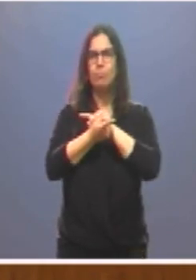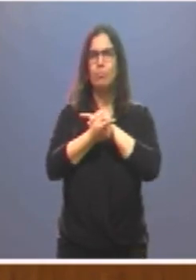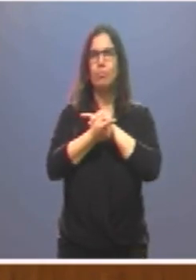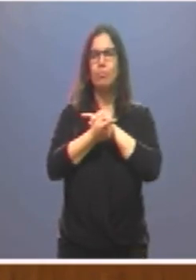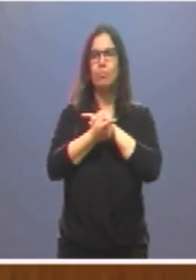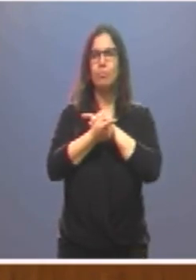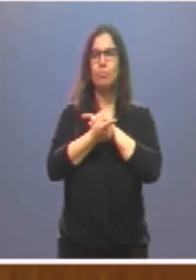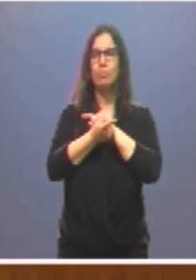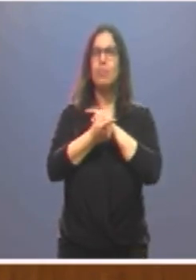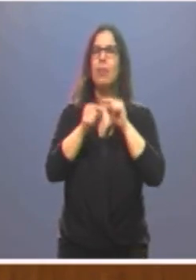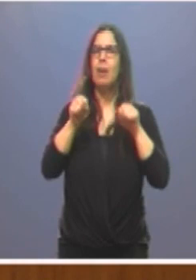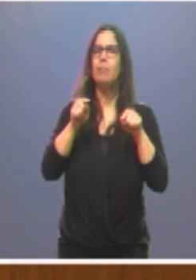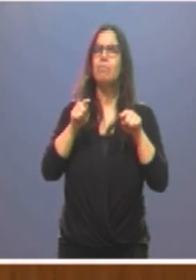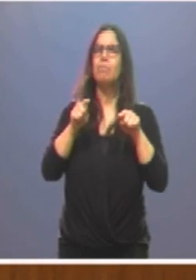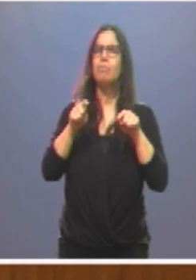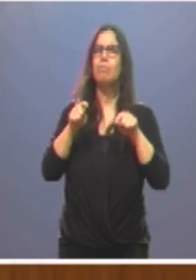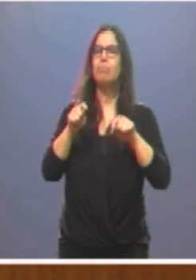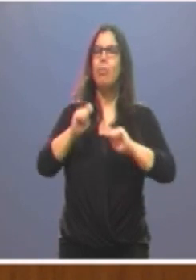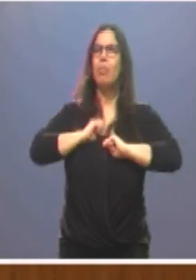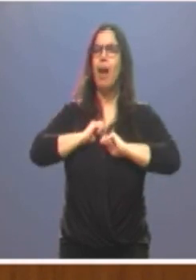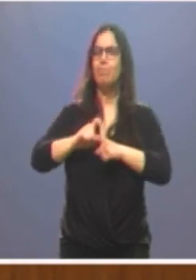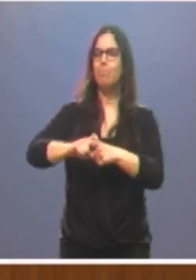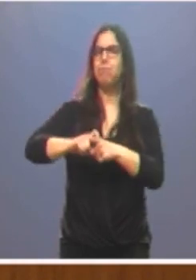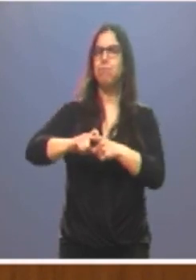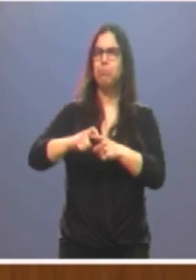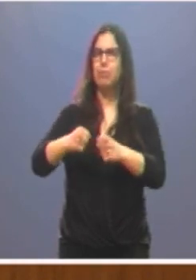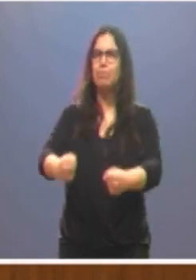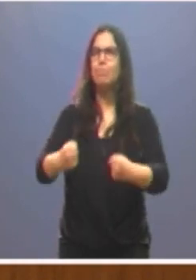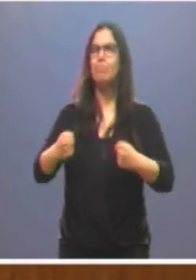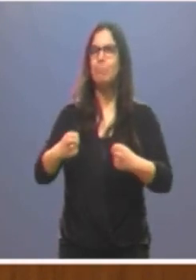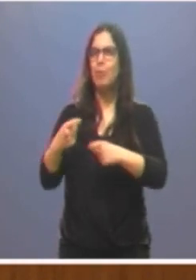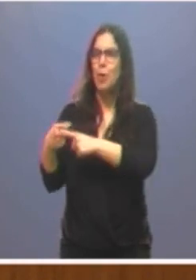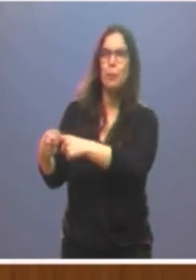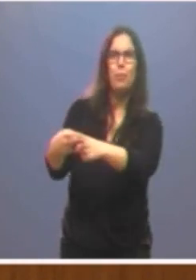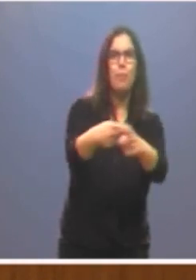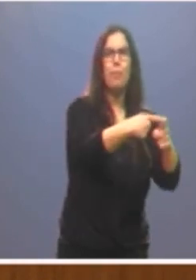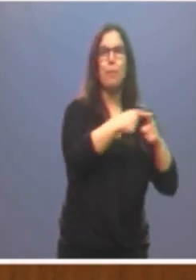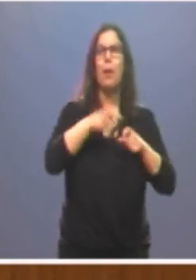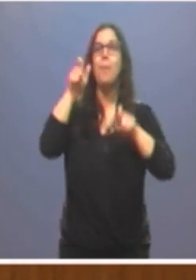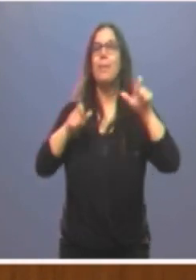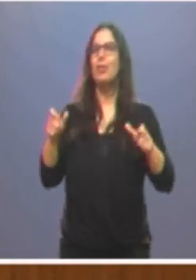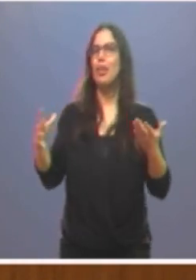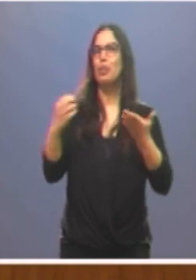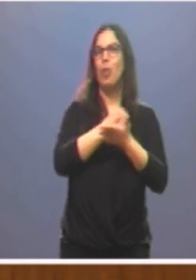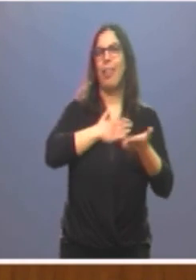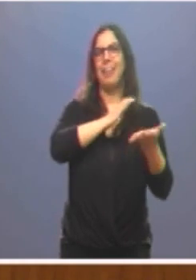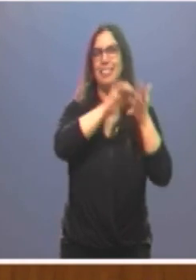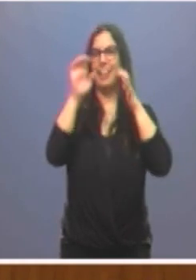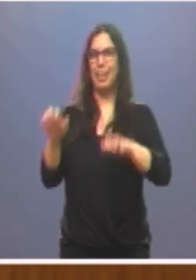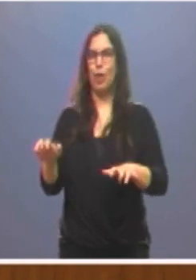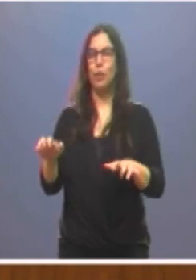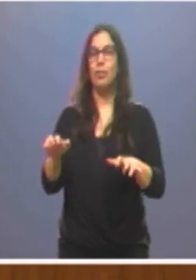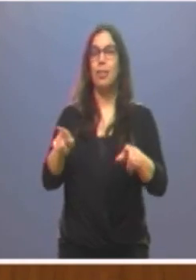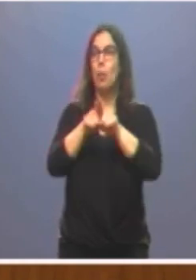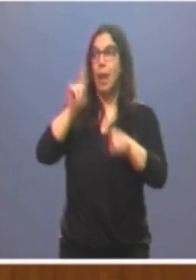Esto, muy al contrario, es una característica que compartimos todos los castellanos leoneses. Que como